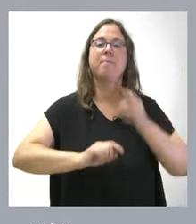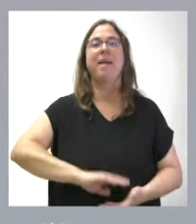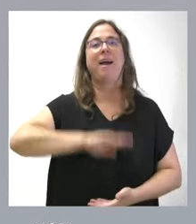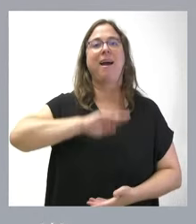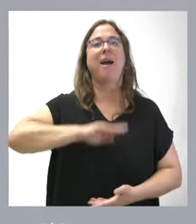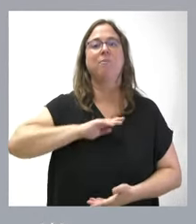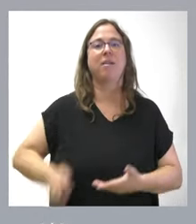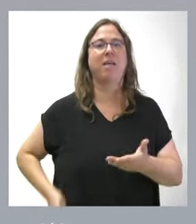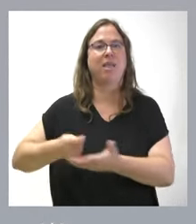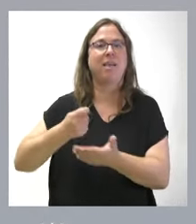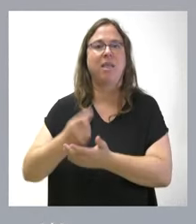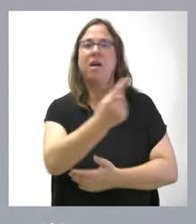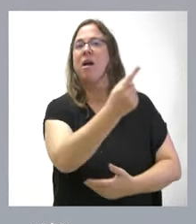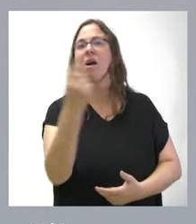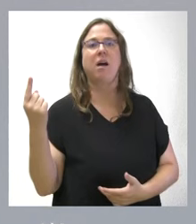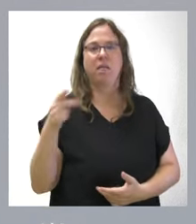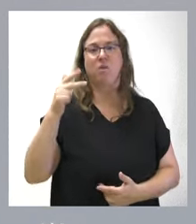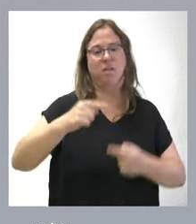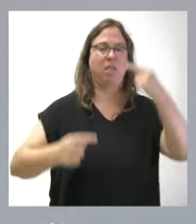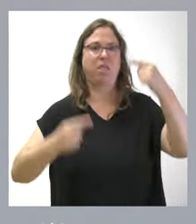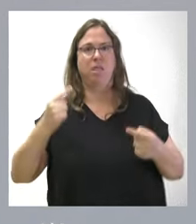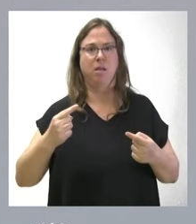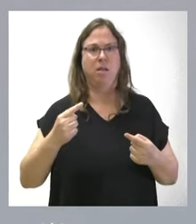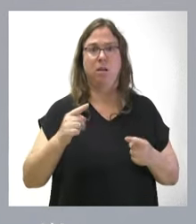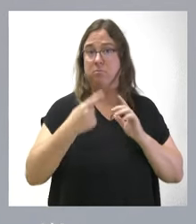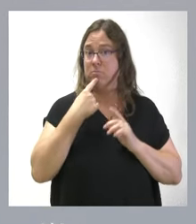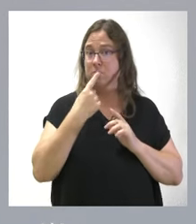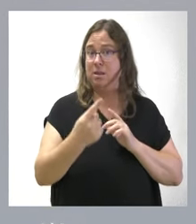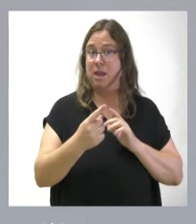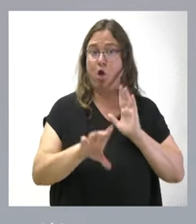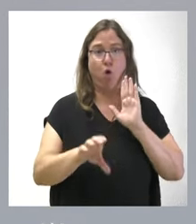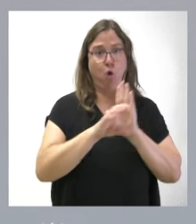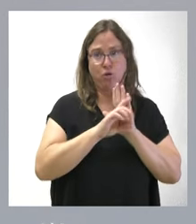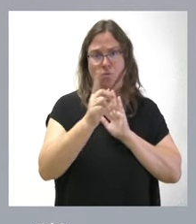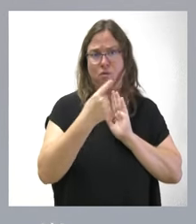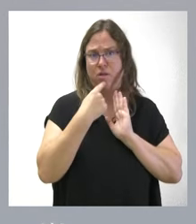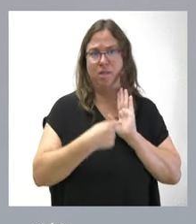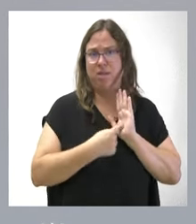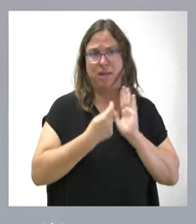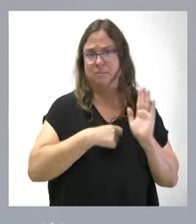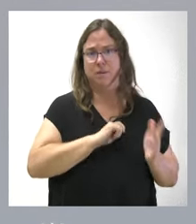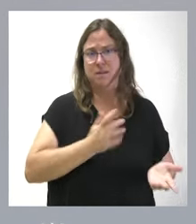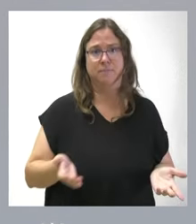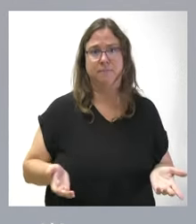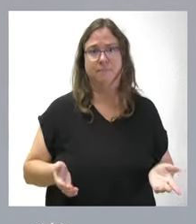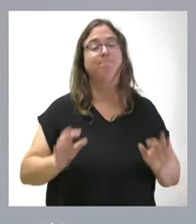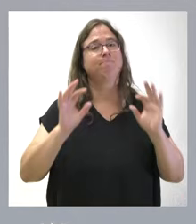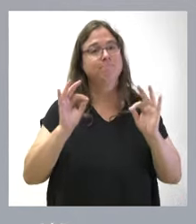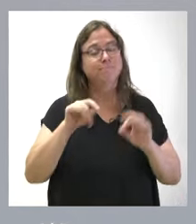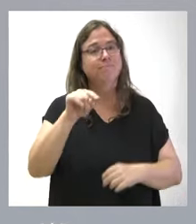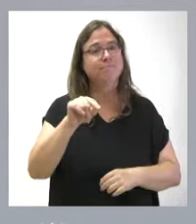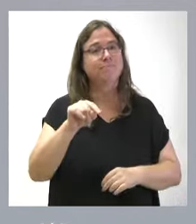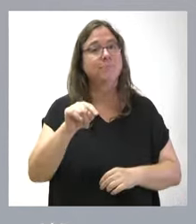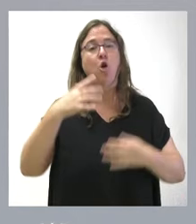contributiva de cada uno de los ciudadanos, que es algo que no está provisto en la Constitución española. Y es un principio,